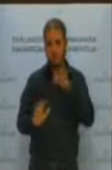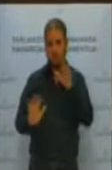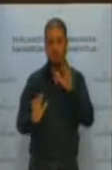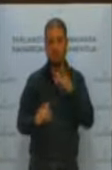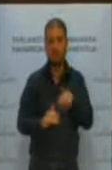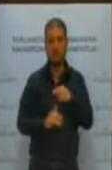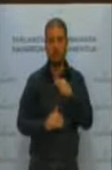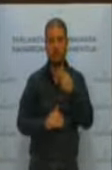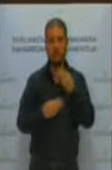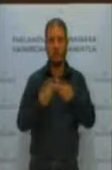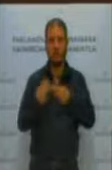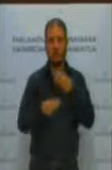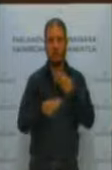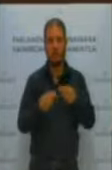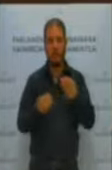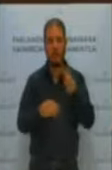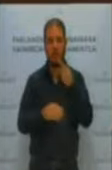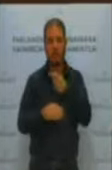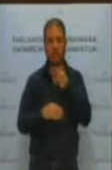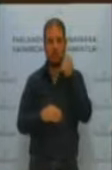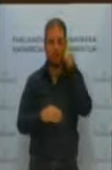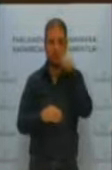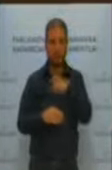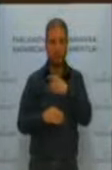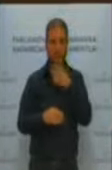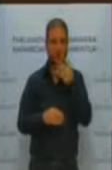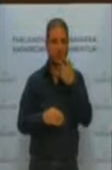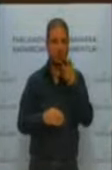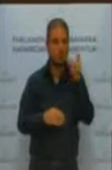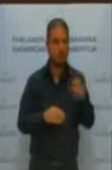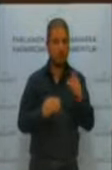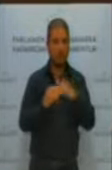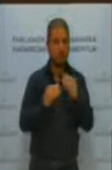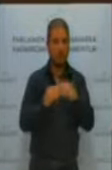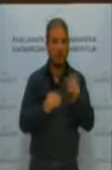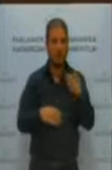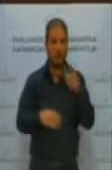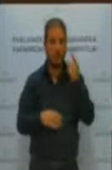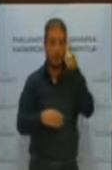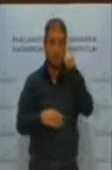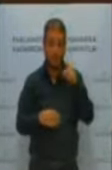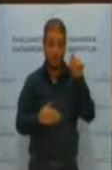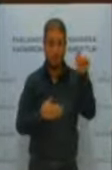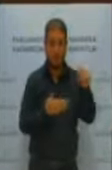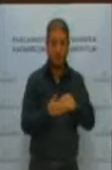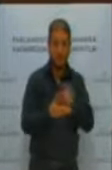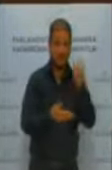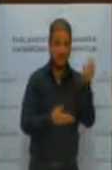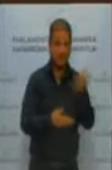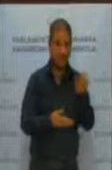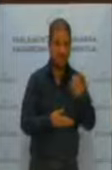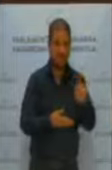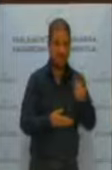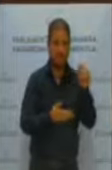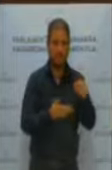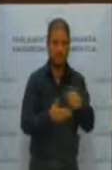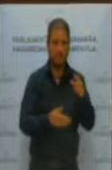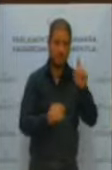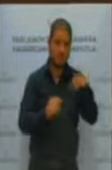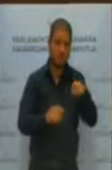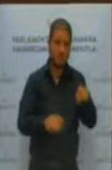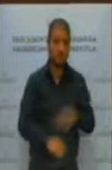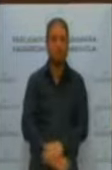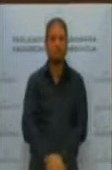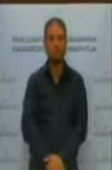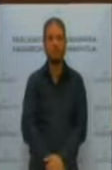si los clientes tienen ese conocimiento para distinguir lo que van a afirmar en este sentido. El problema de su moción, que